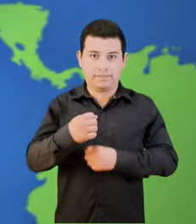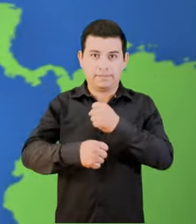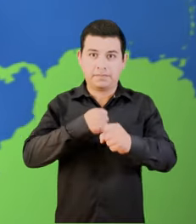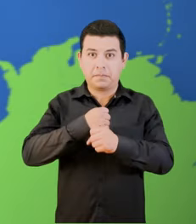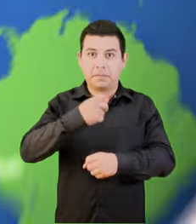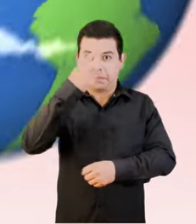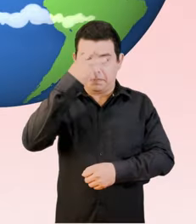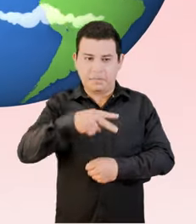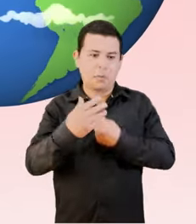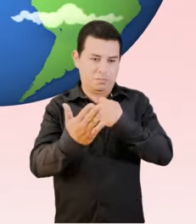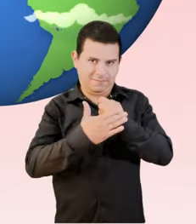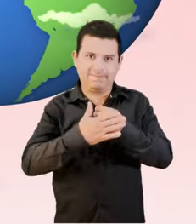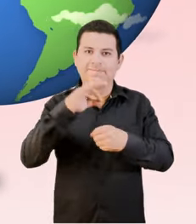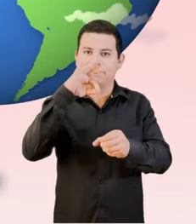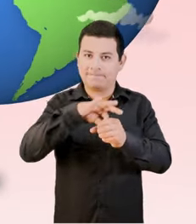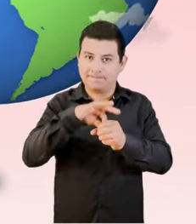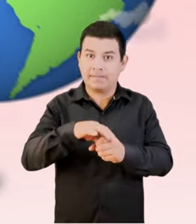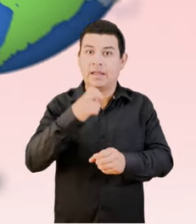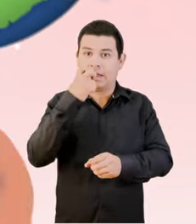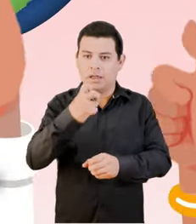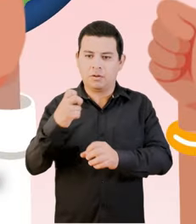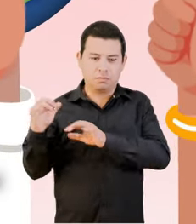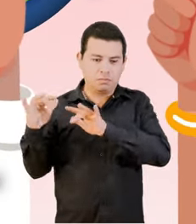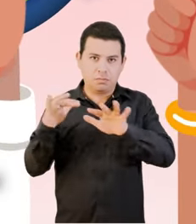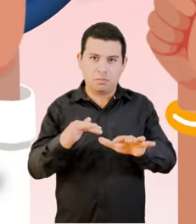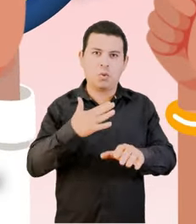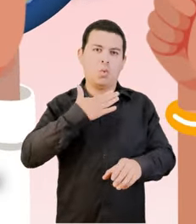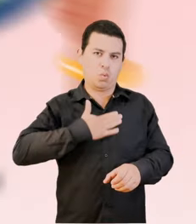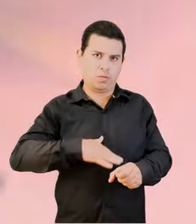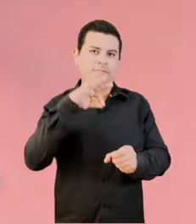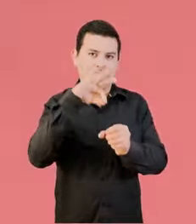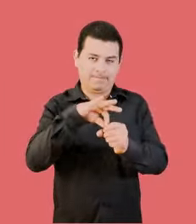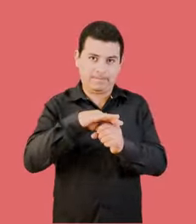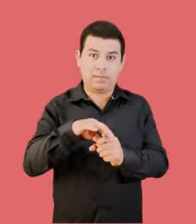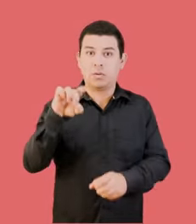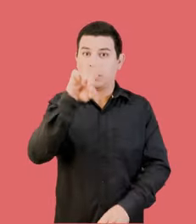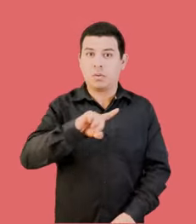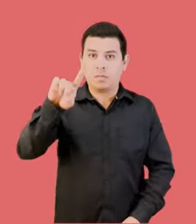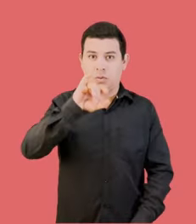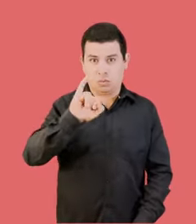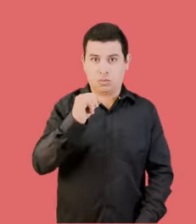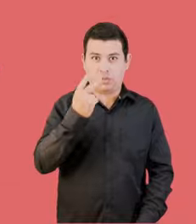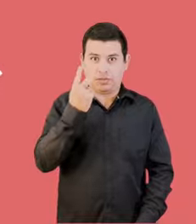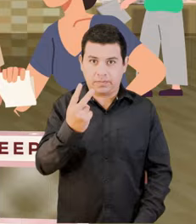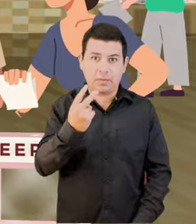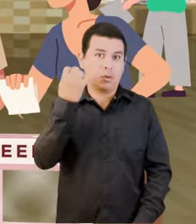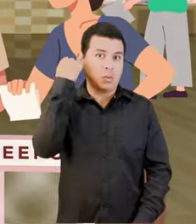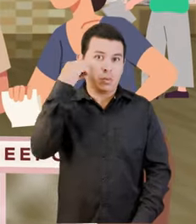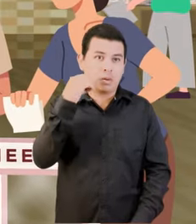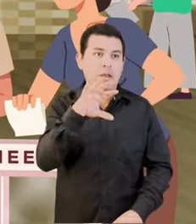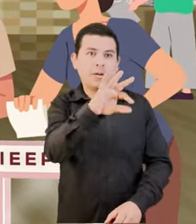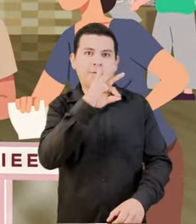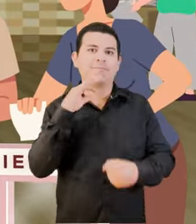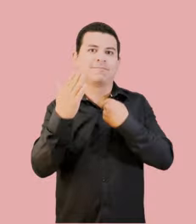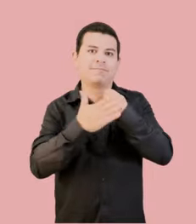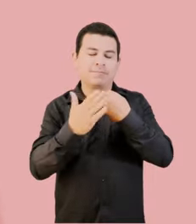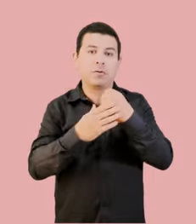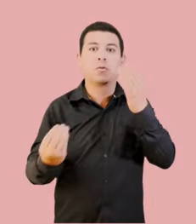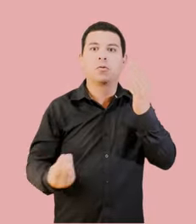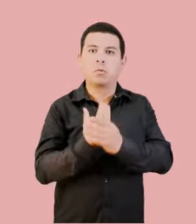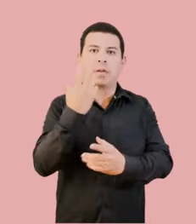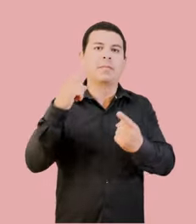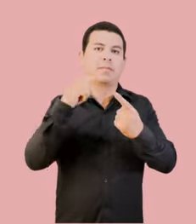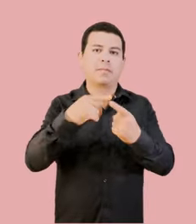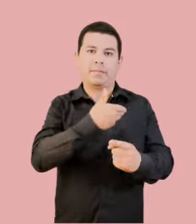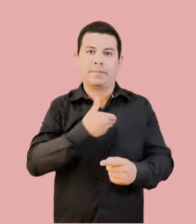Este año en México habrá elecciones y con ello se fortalece la democracia. El domingo 2 de junio, en Oaxaca, podremos votar para